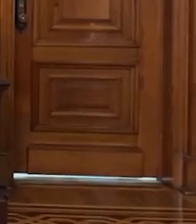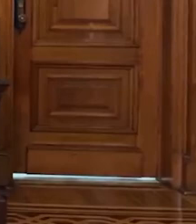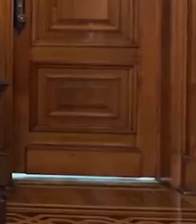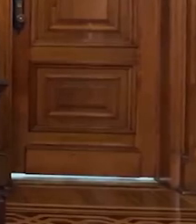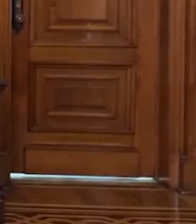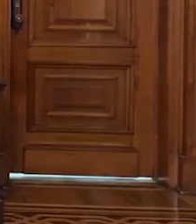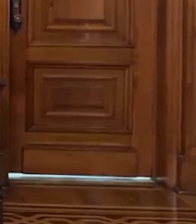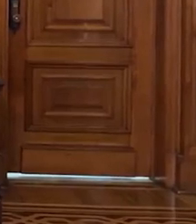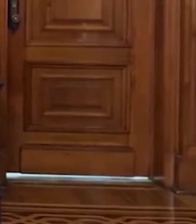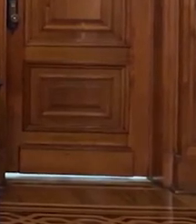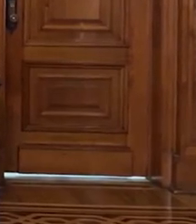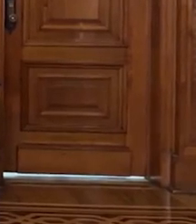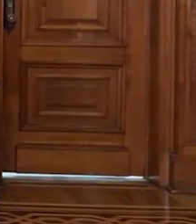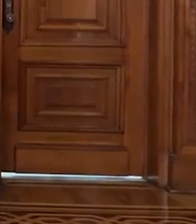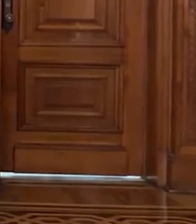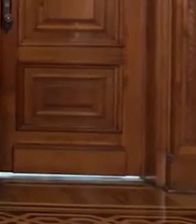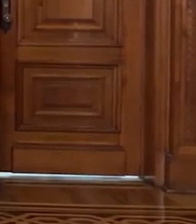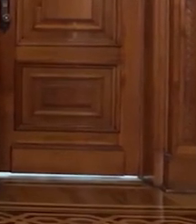este señor